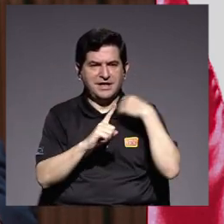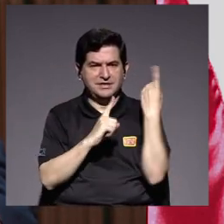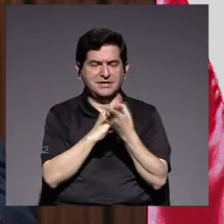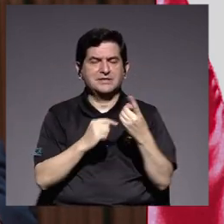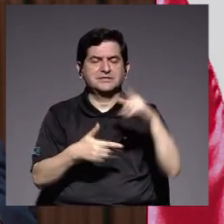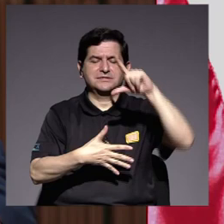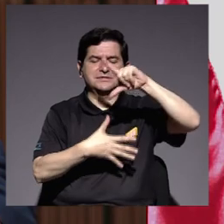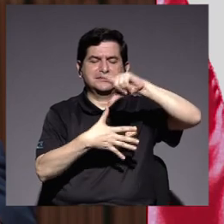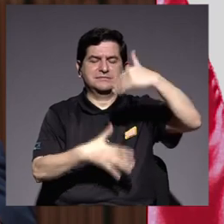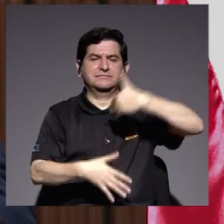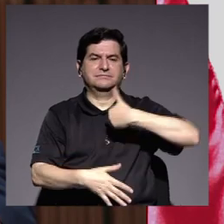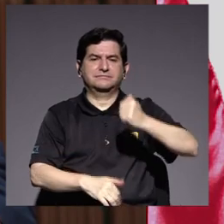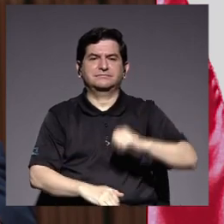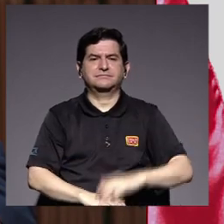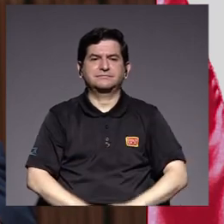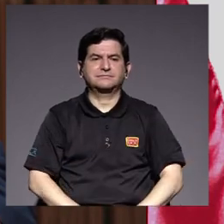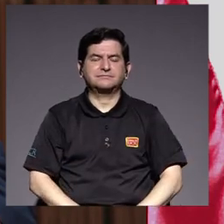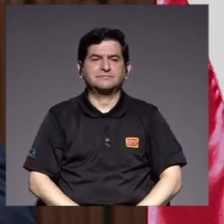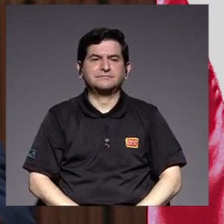latinoamericanas